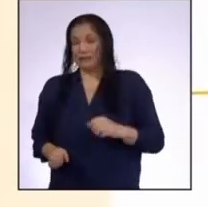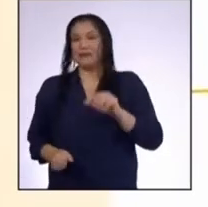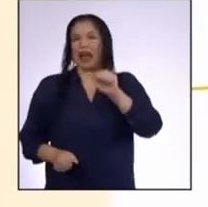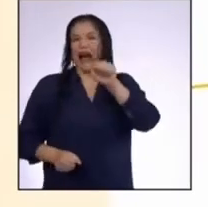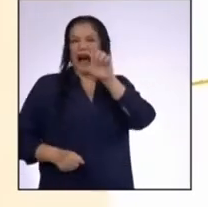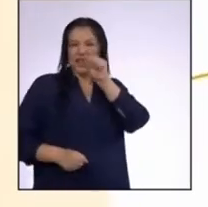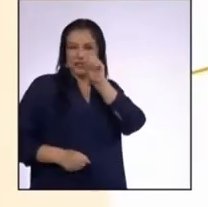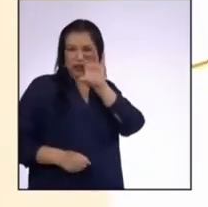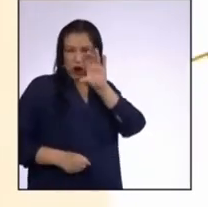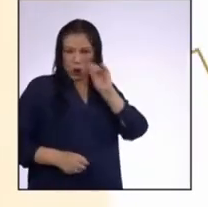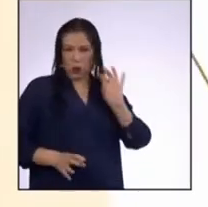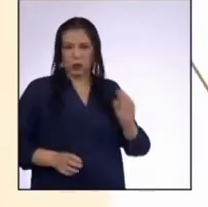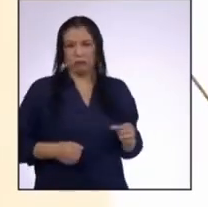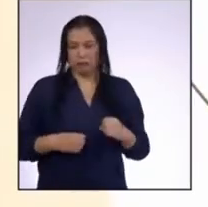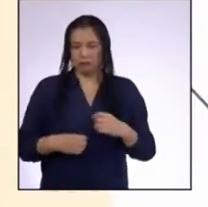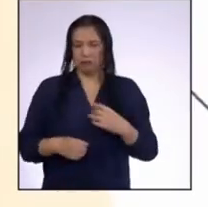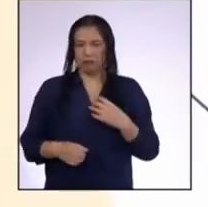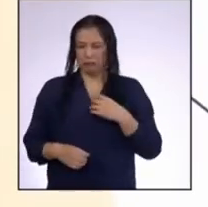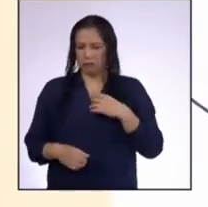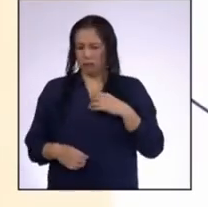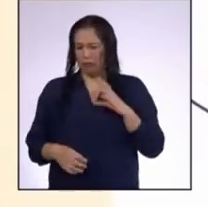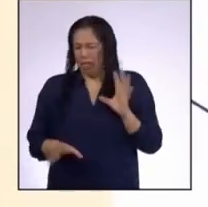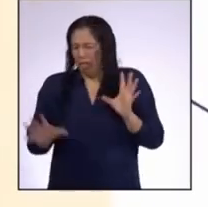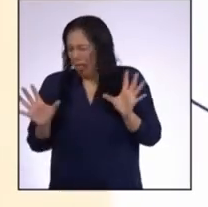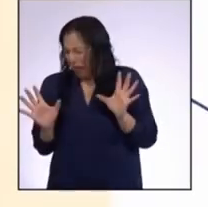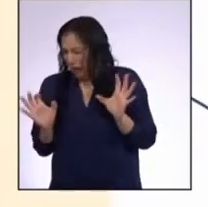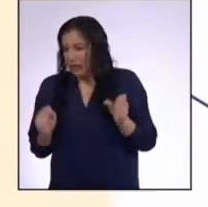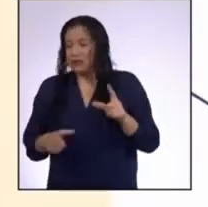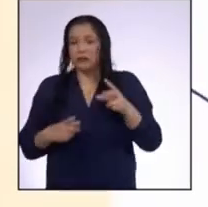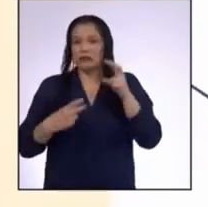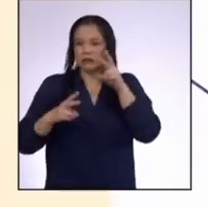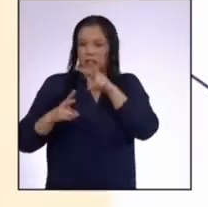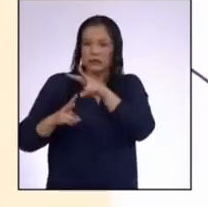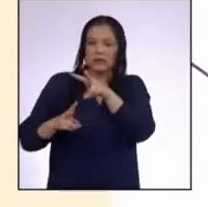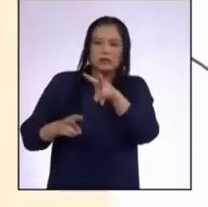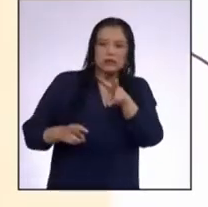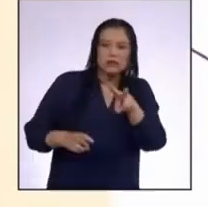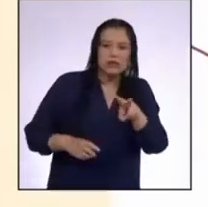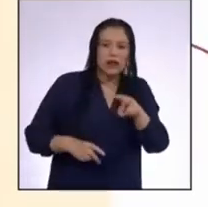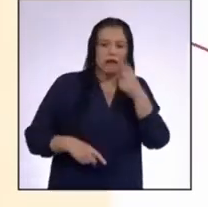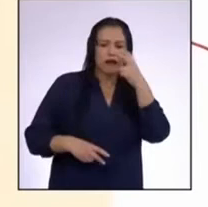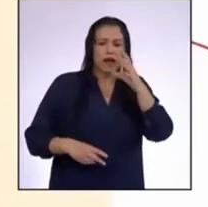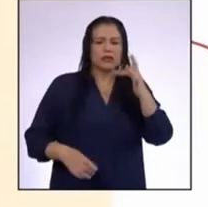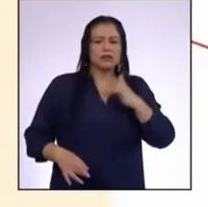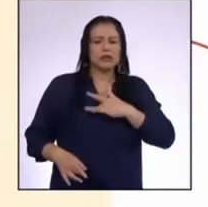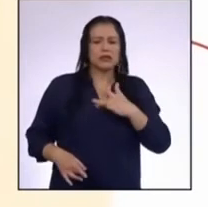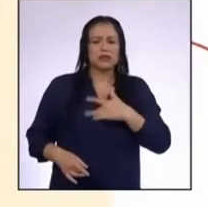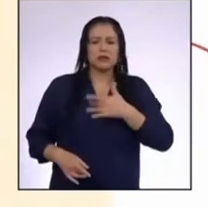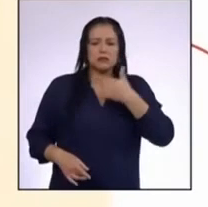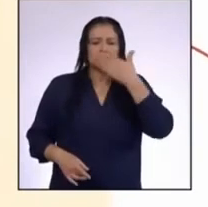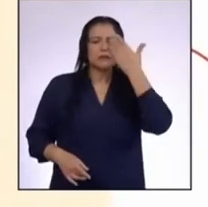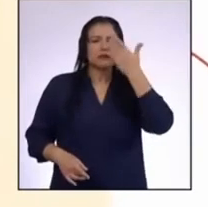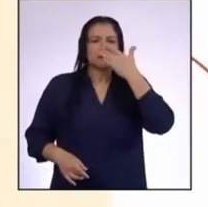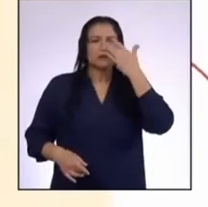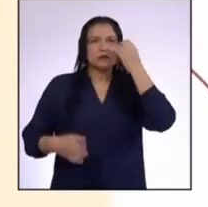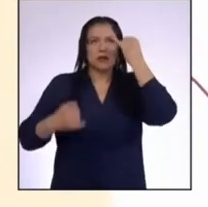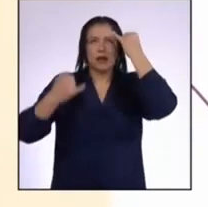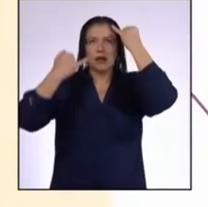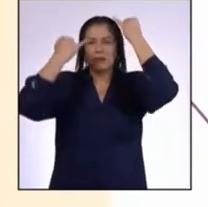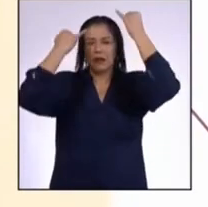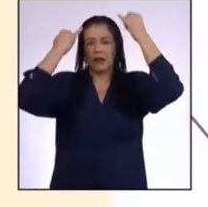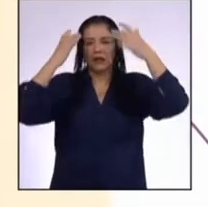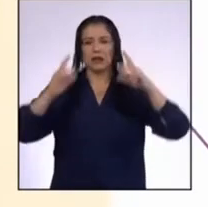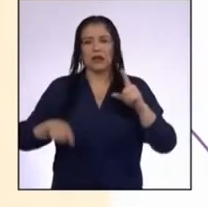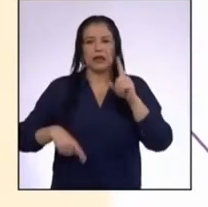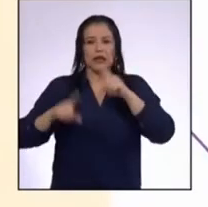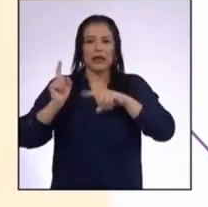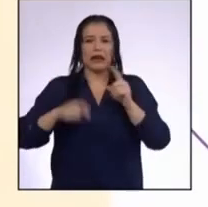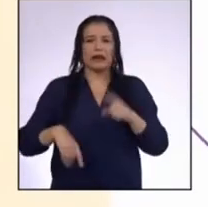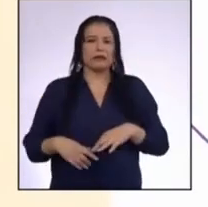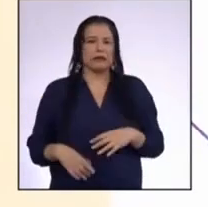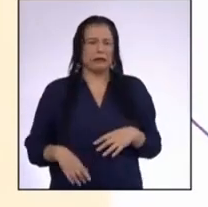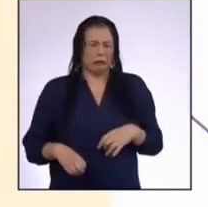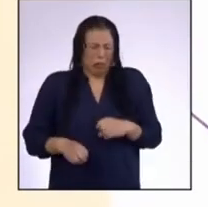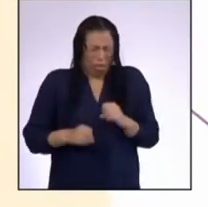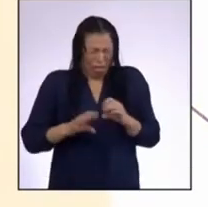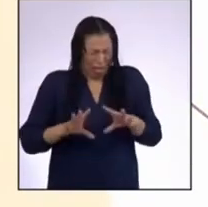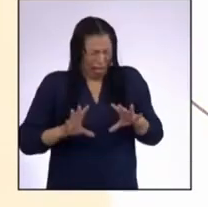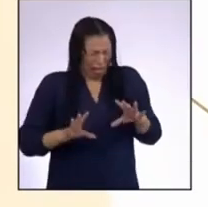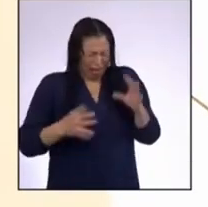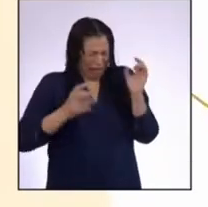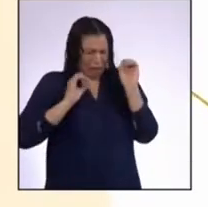Bueno, aparece como respuesta a la percepción Ver, sentir, oler, imaginar De algo que nos resulta